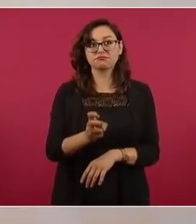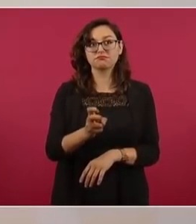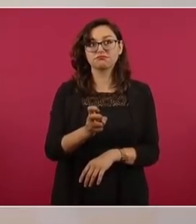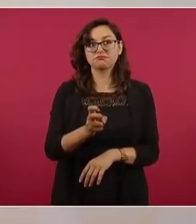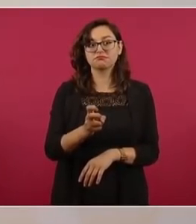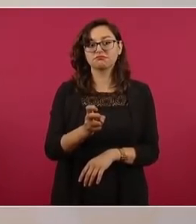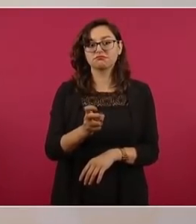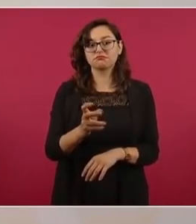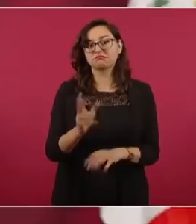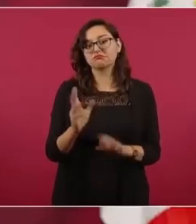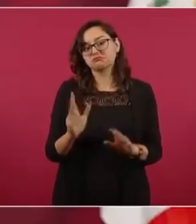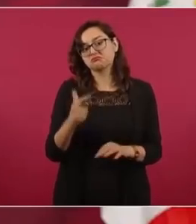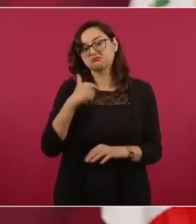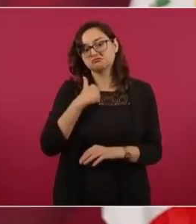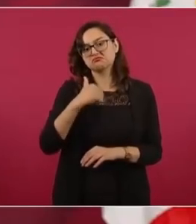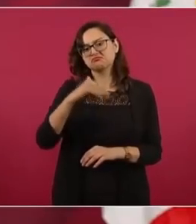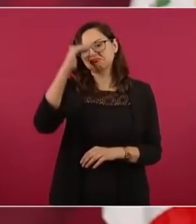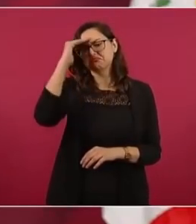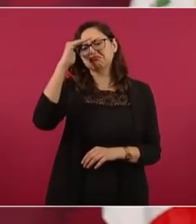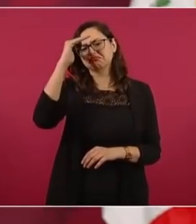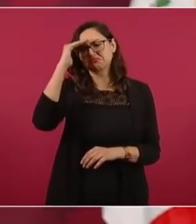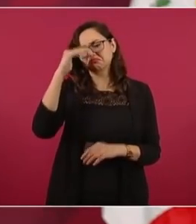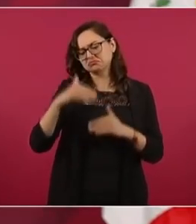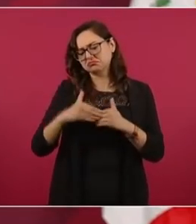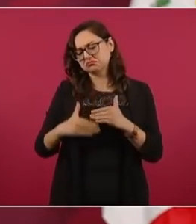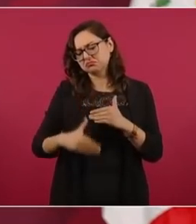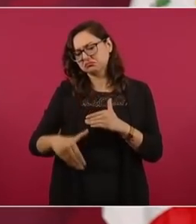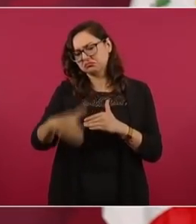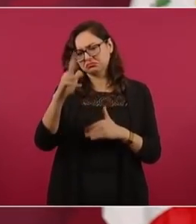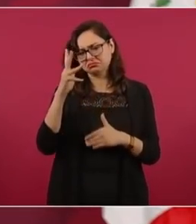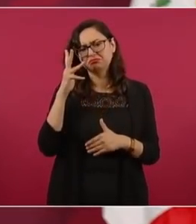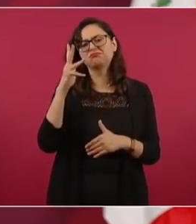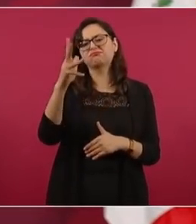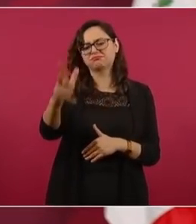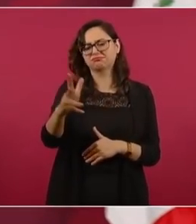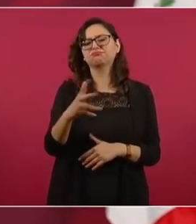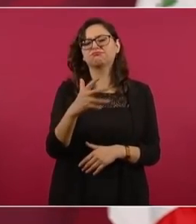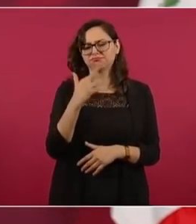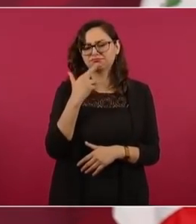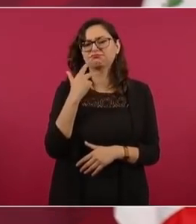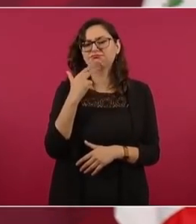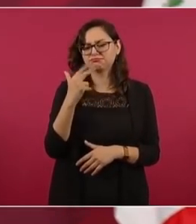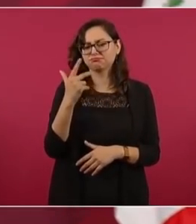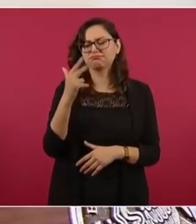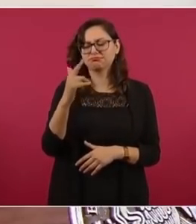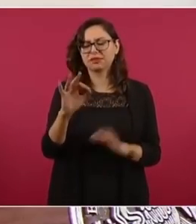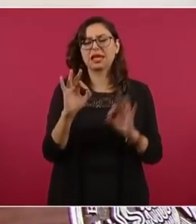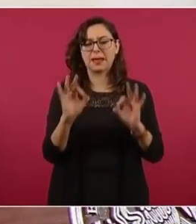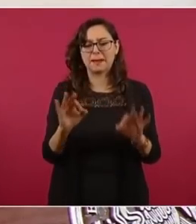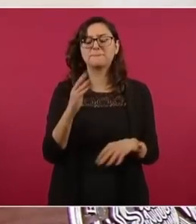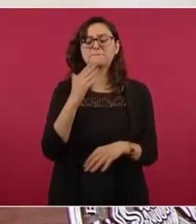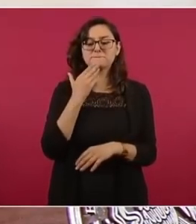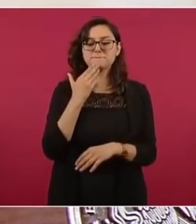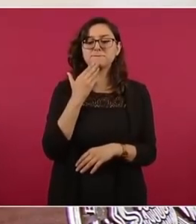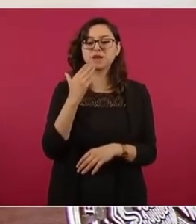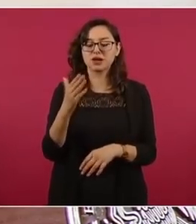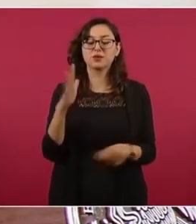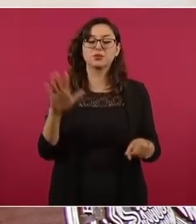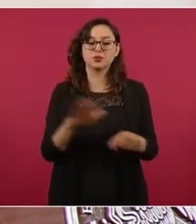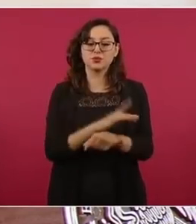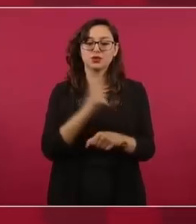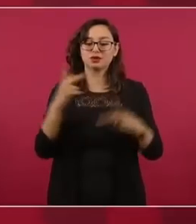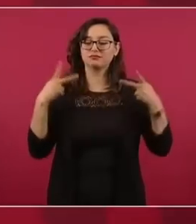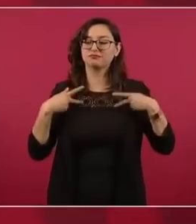vamos de gane por la grandeza